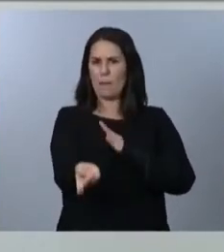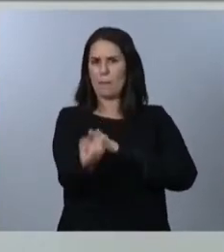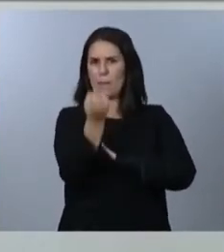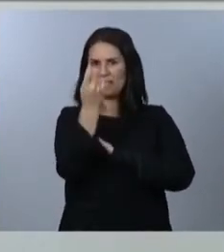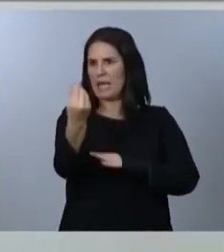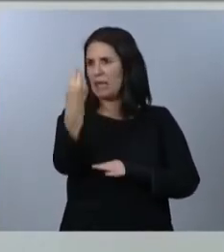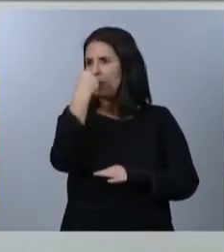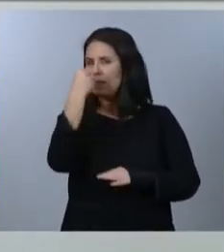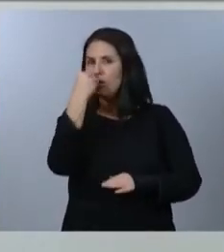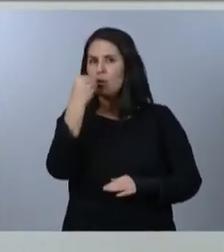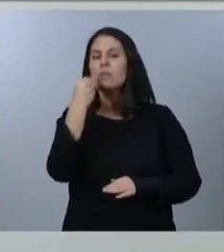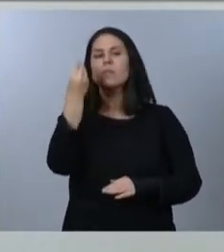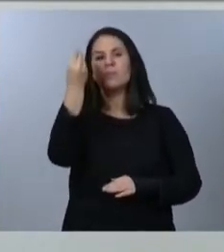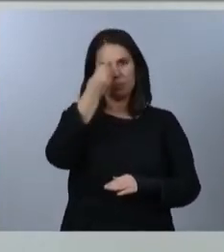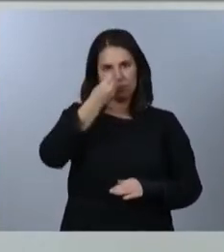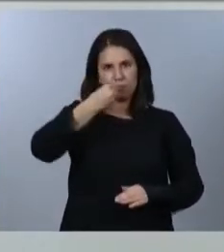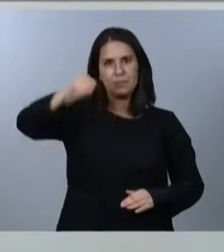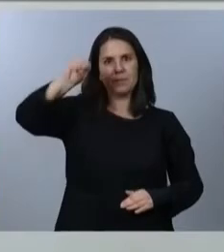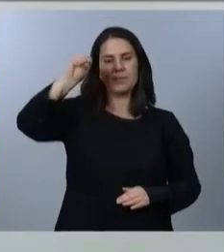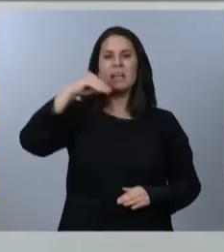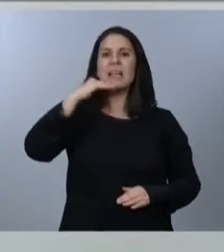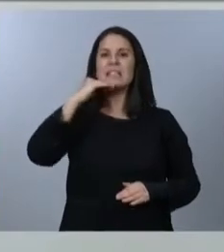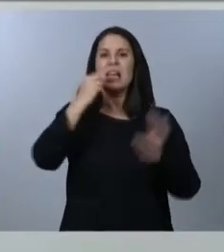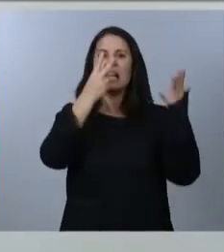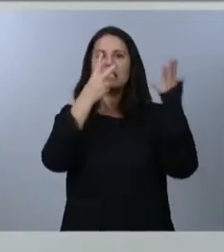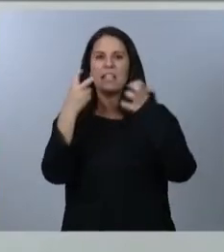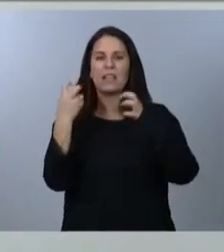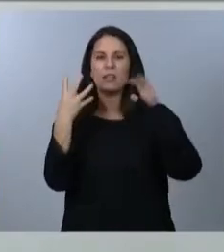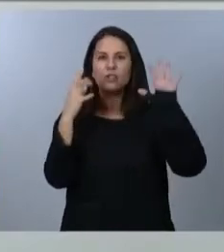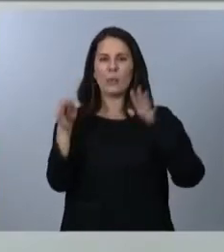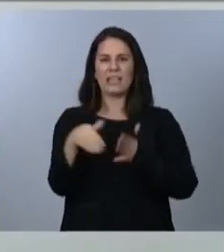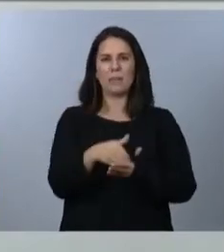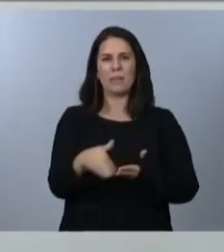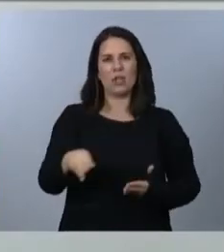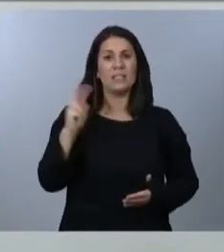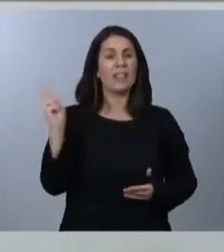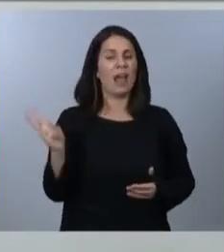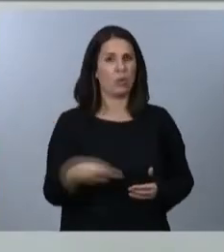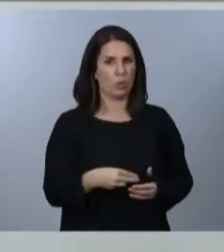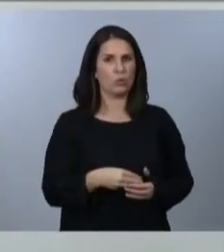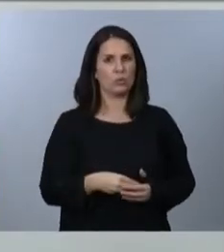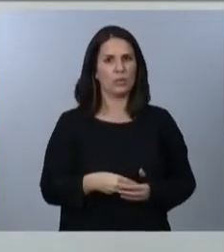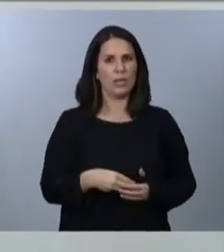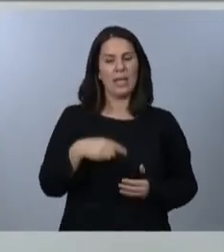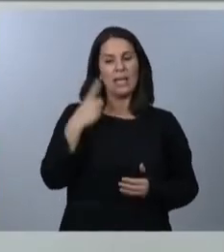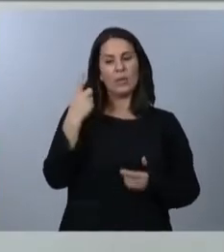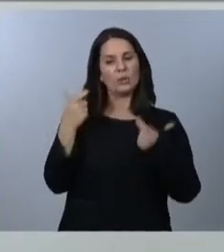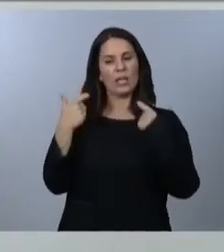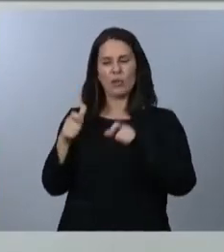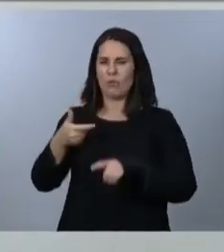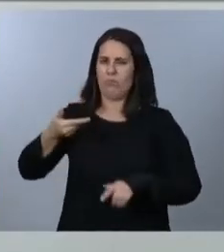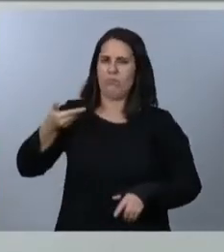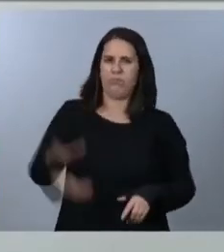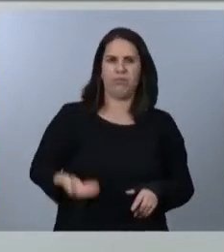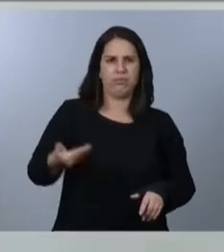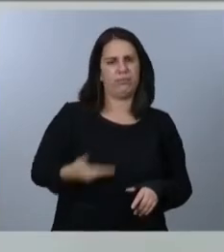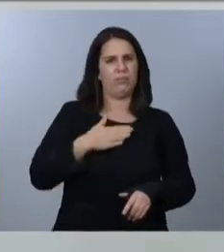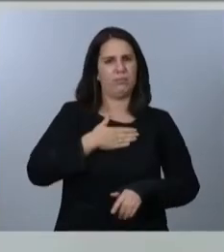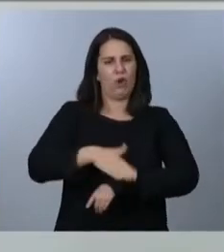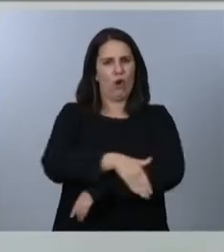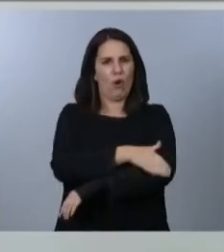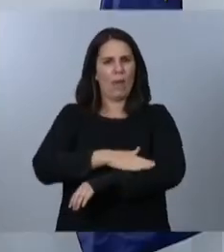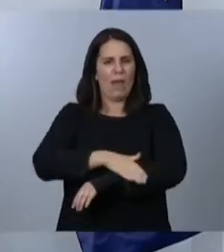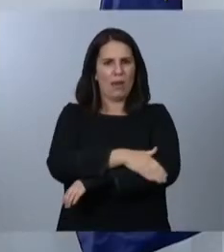se van a incrementar en casi 790 millones de euros. Y hay un sector en particular muy importante para este Gobierno que sabemos